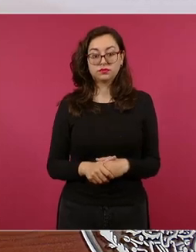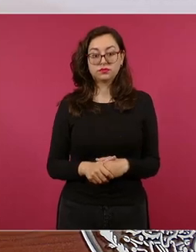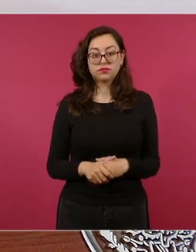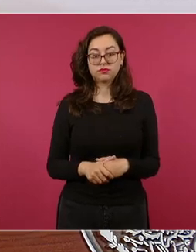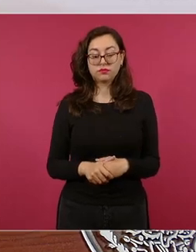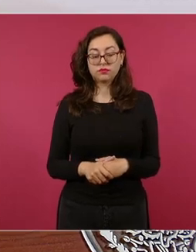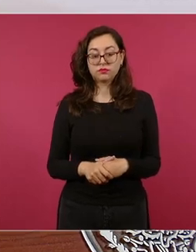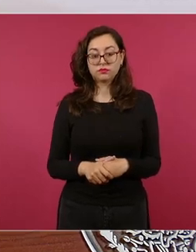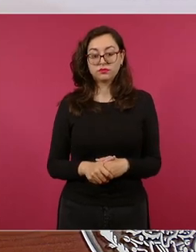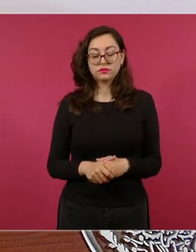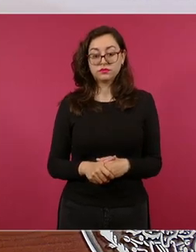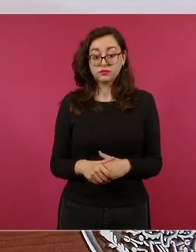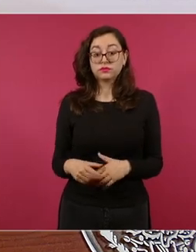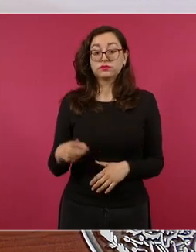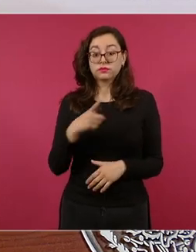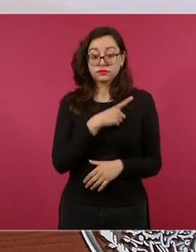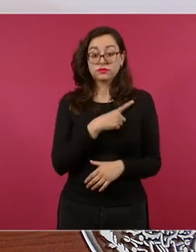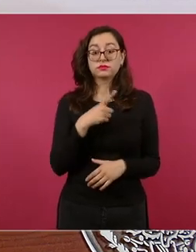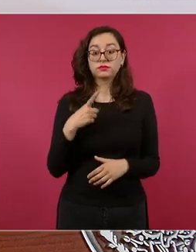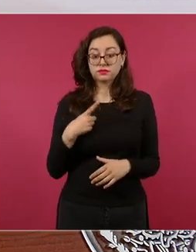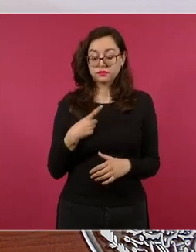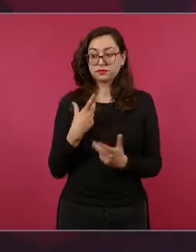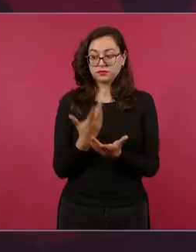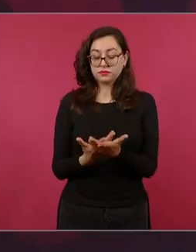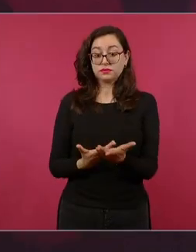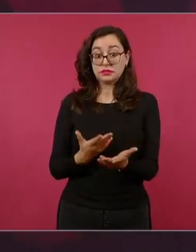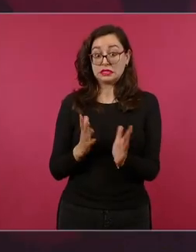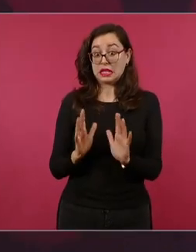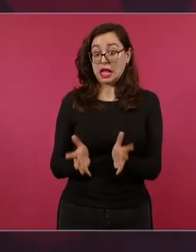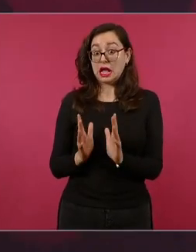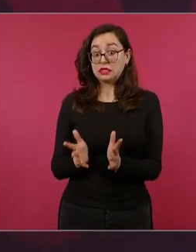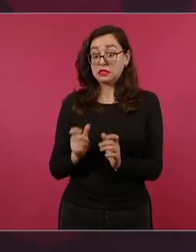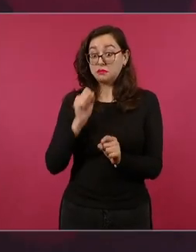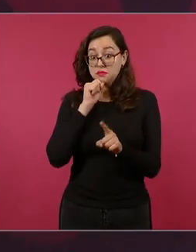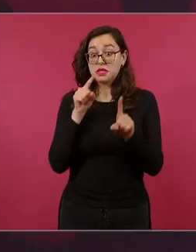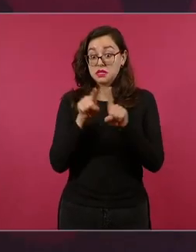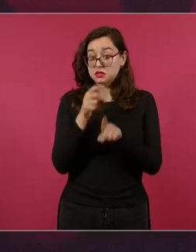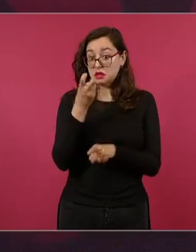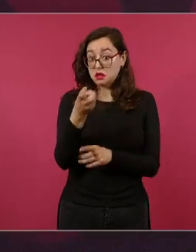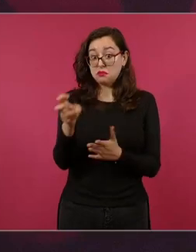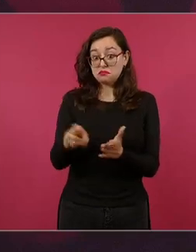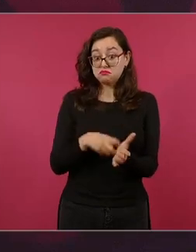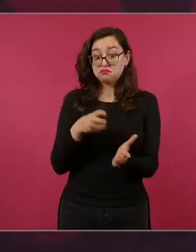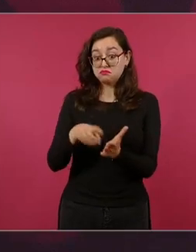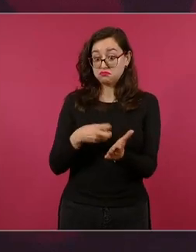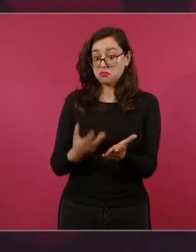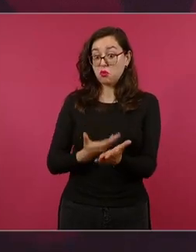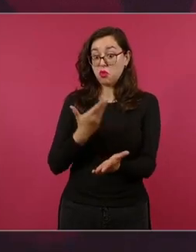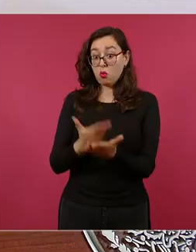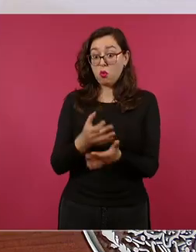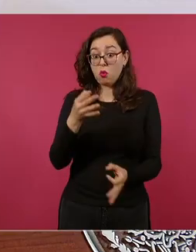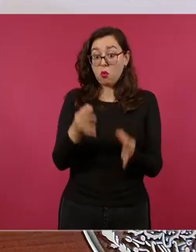se está planteando que haya igualdad